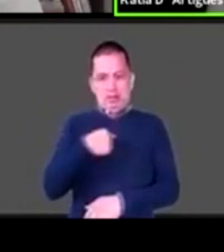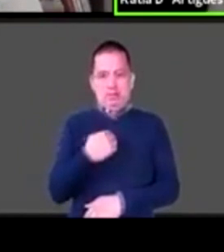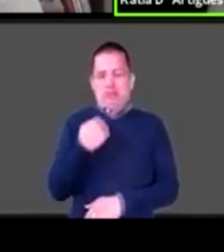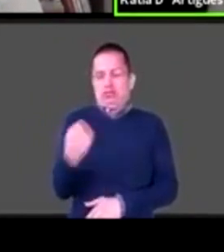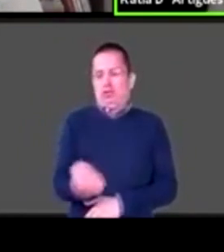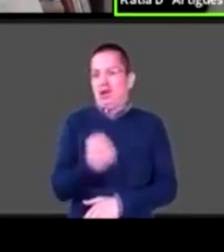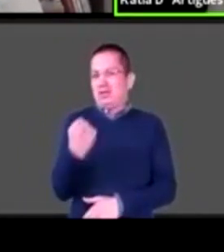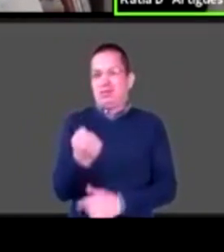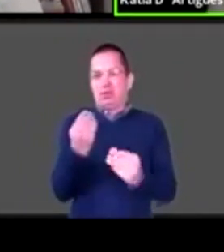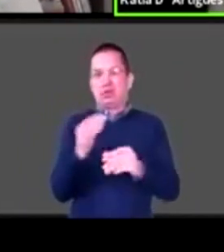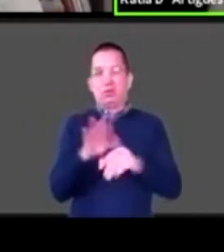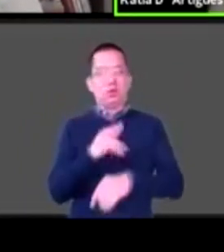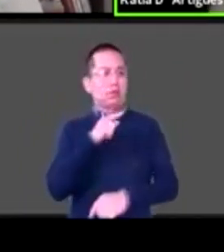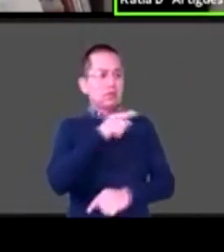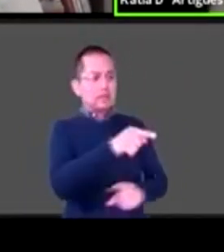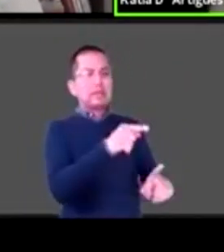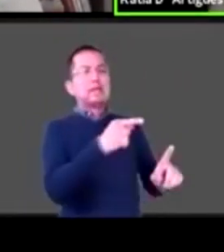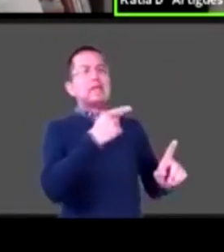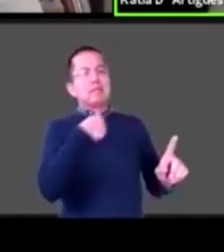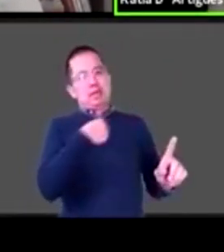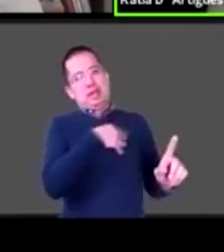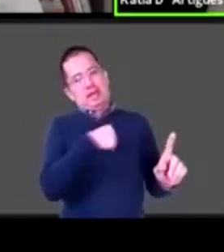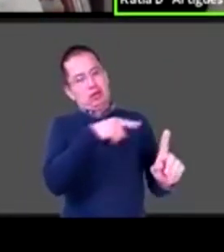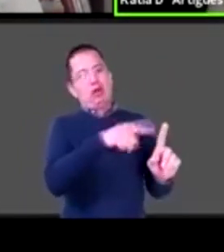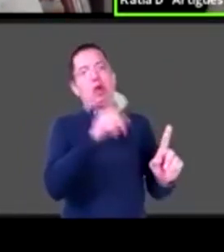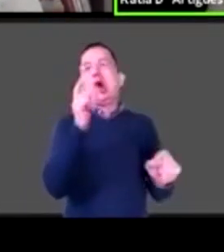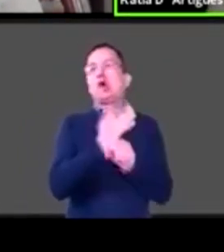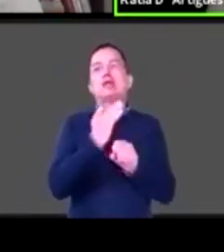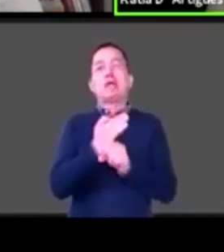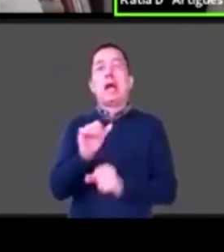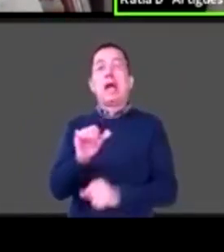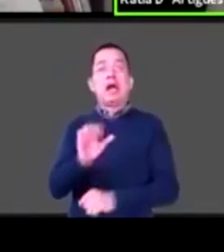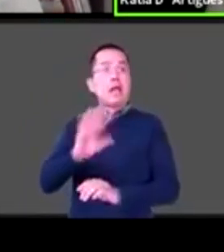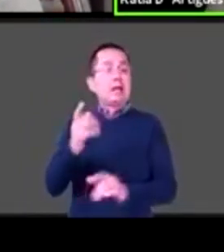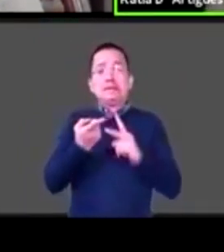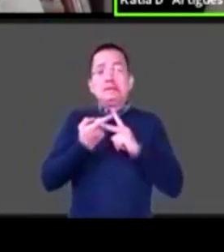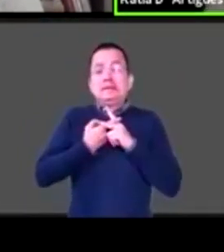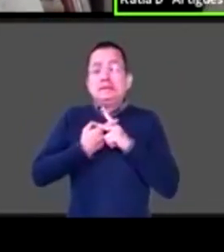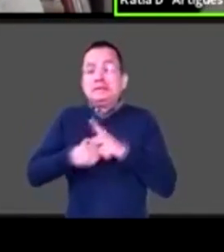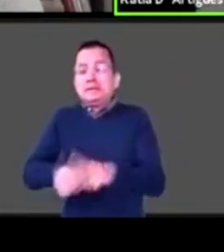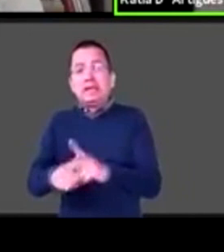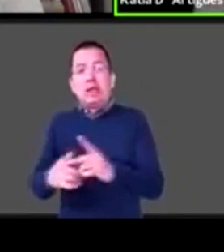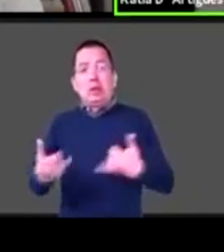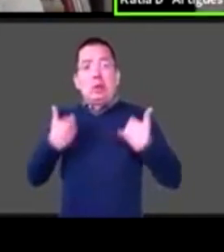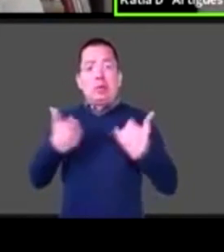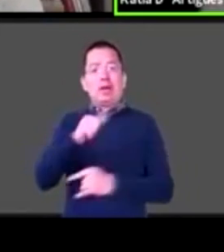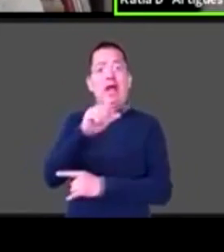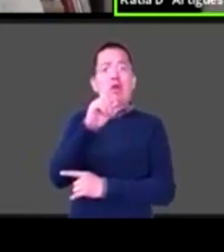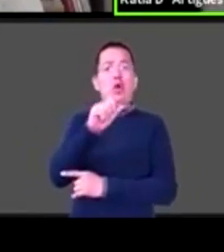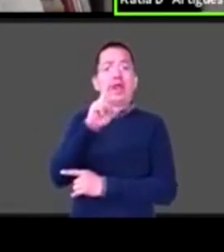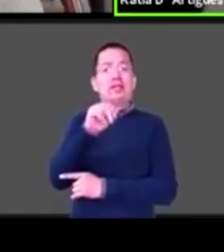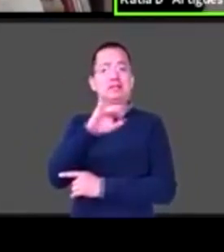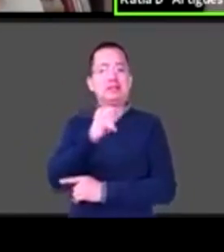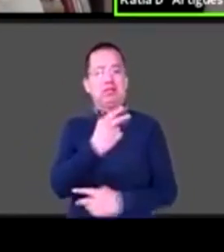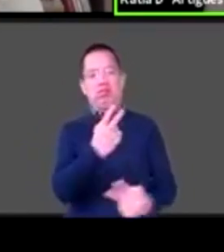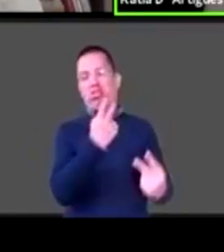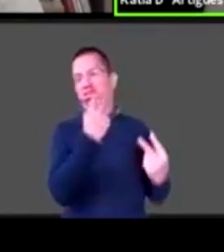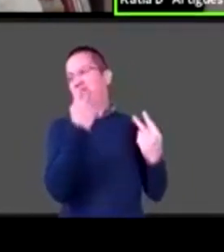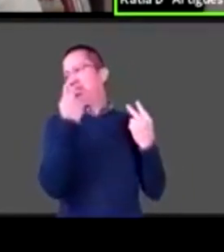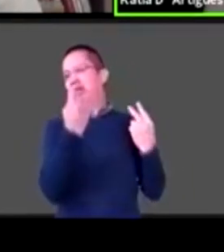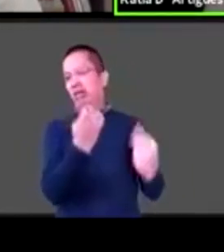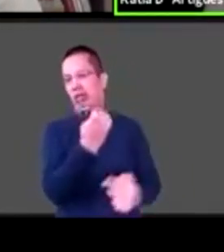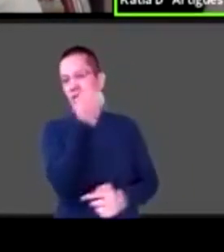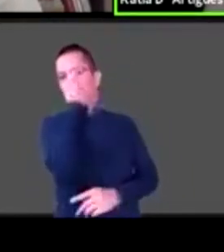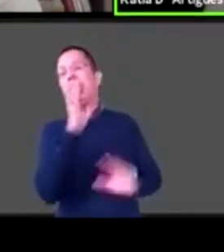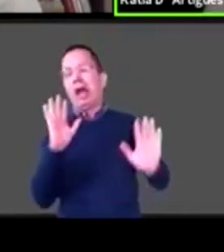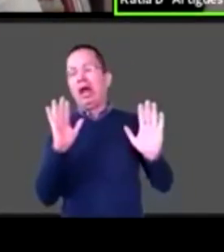preadolescencia, sí, me mira con ojos de te odio, madre, vete para allá, ¿no? Y me dice tú allá, ¿no? Y me cierra la puerta de su cuarto. Pero al mismo